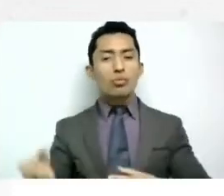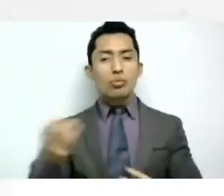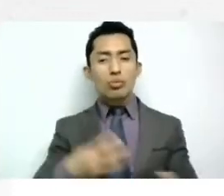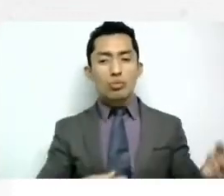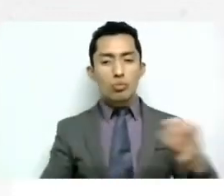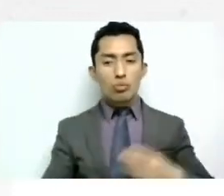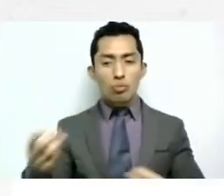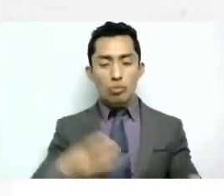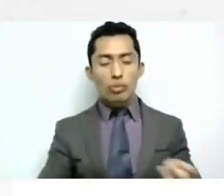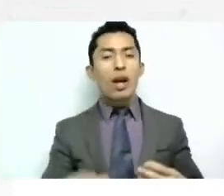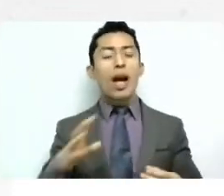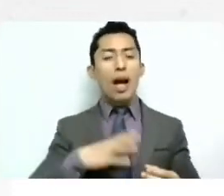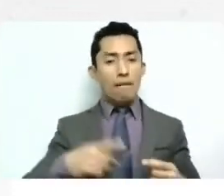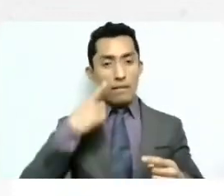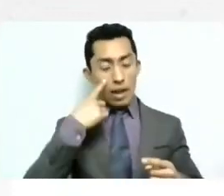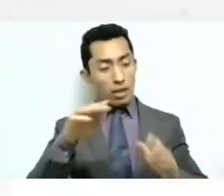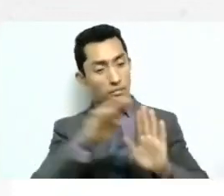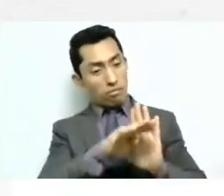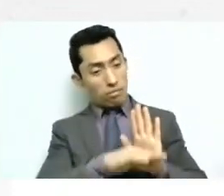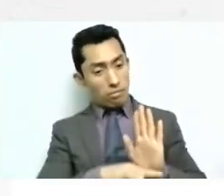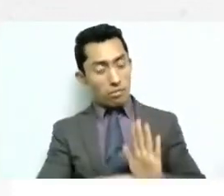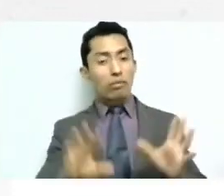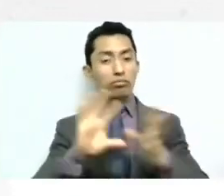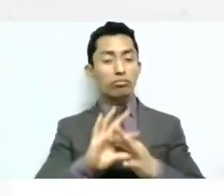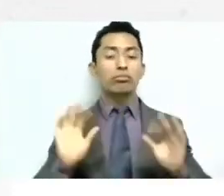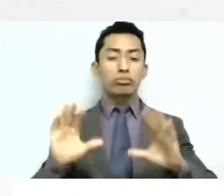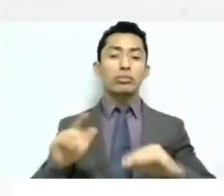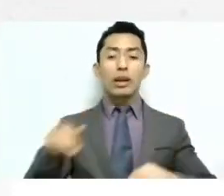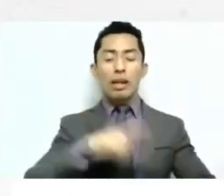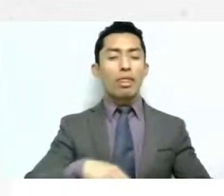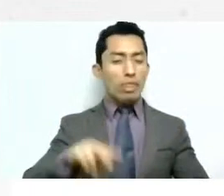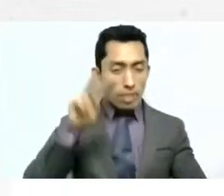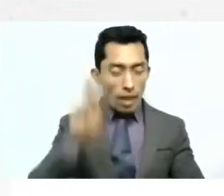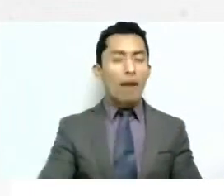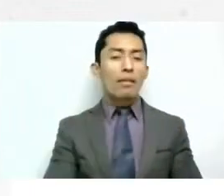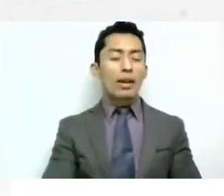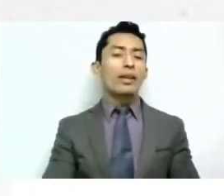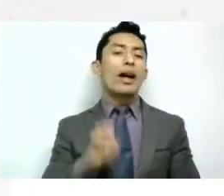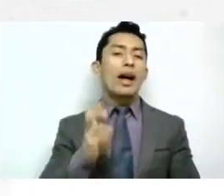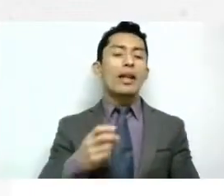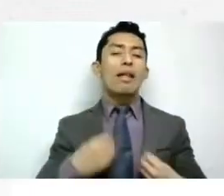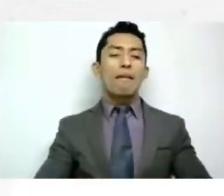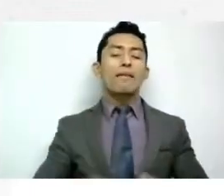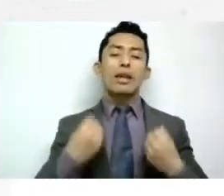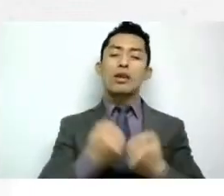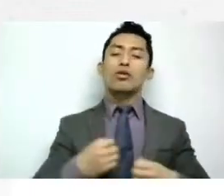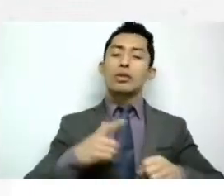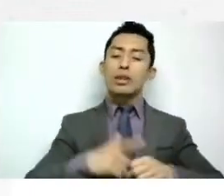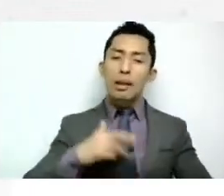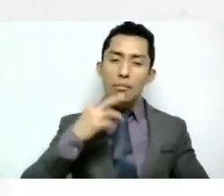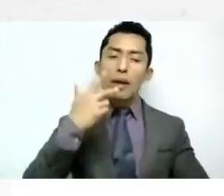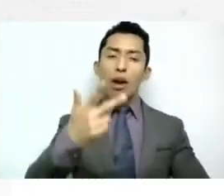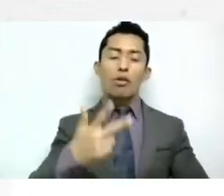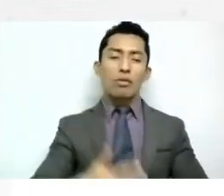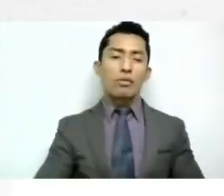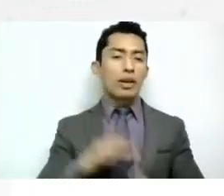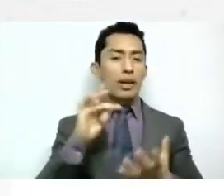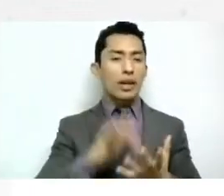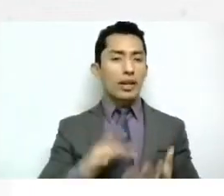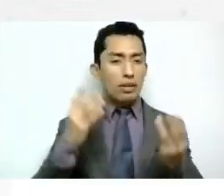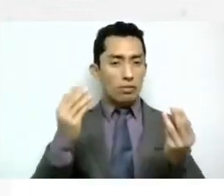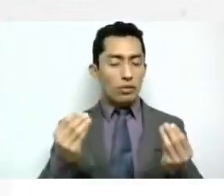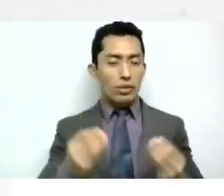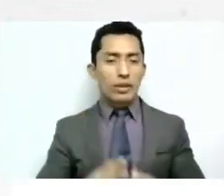directrices para que en verdad logremos una mejor vida social muchas gracias